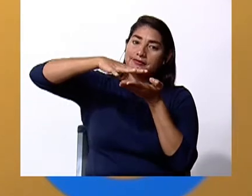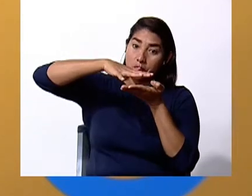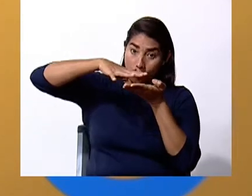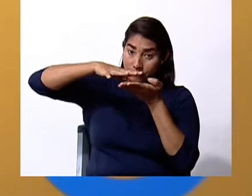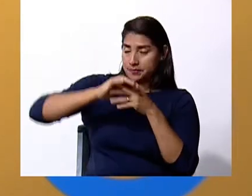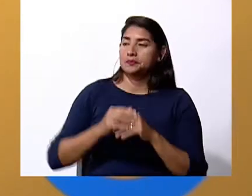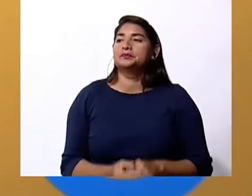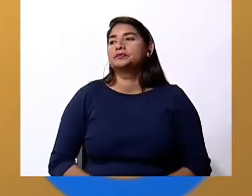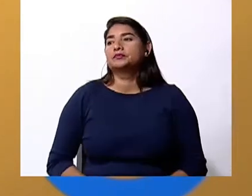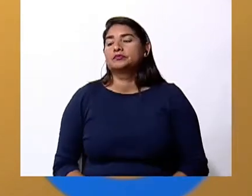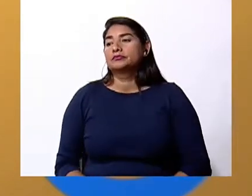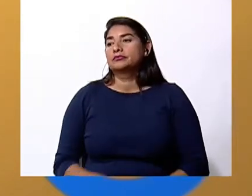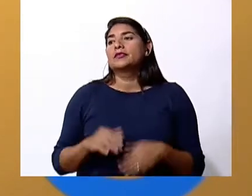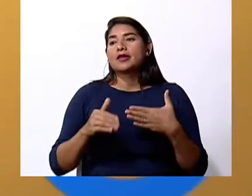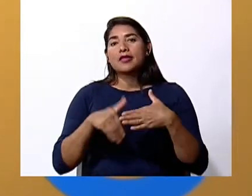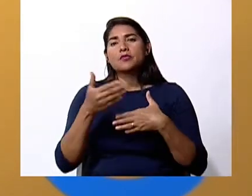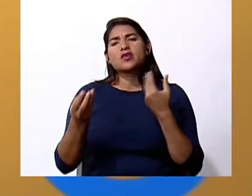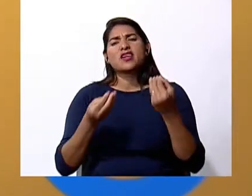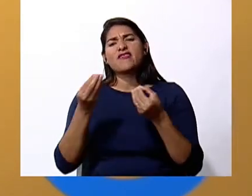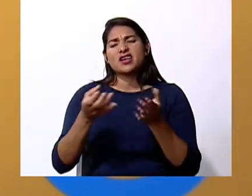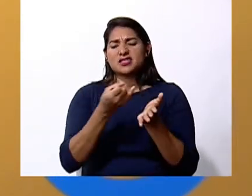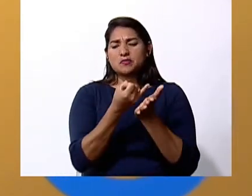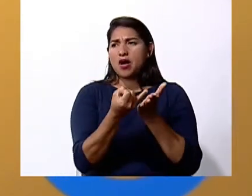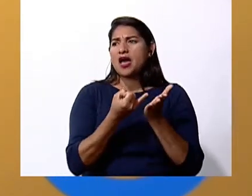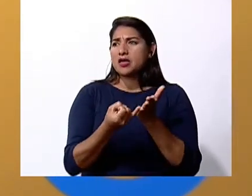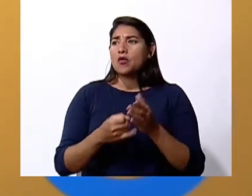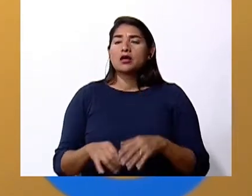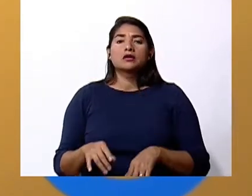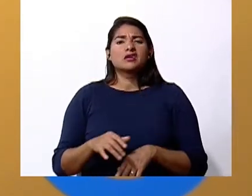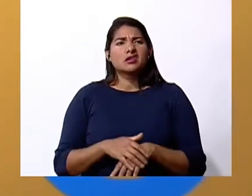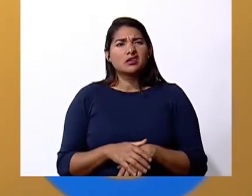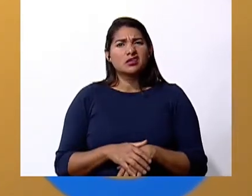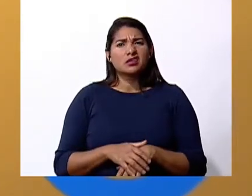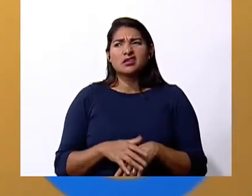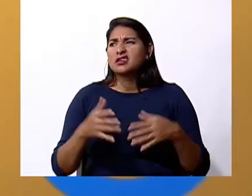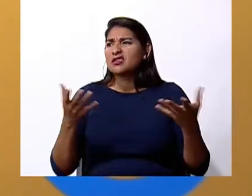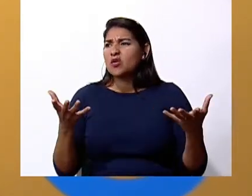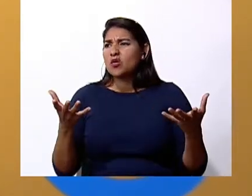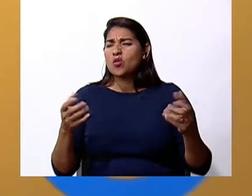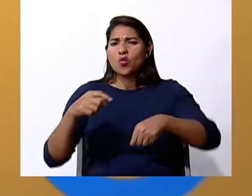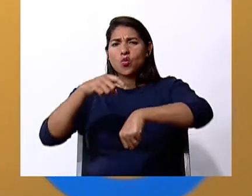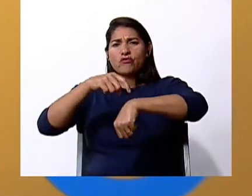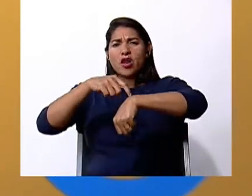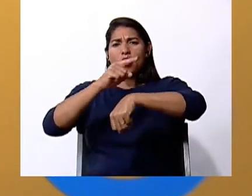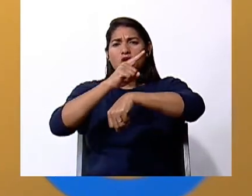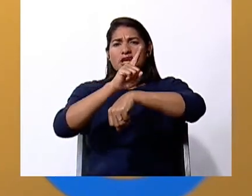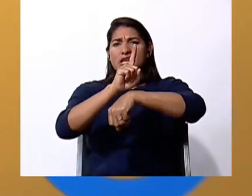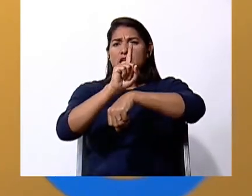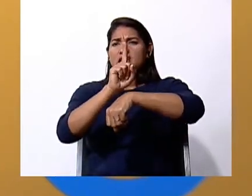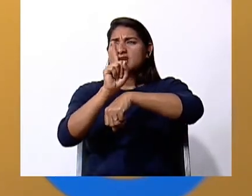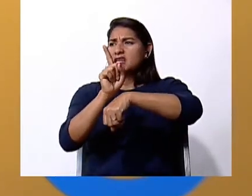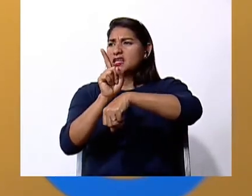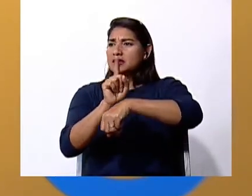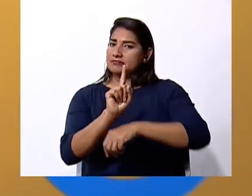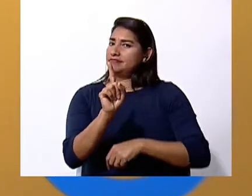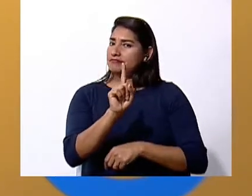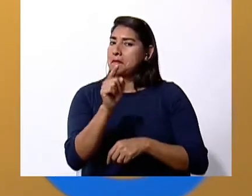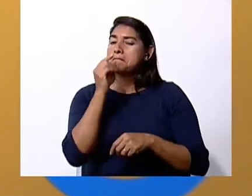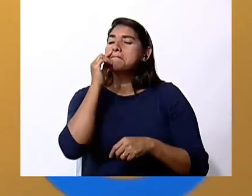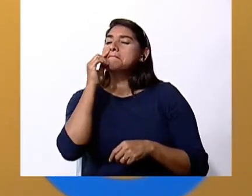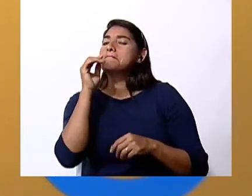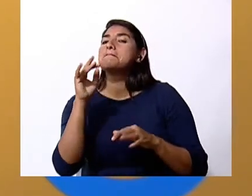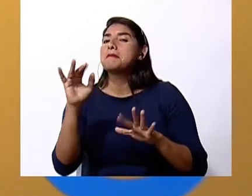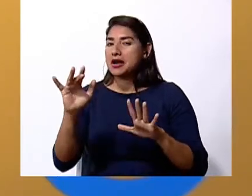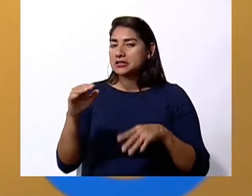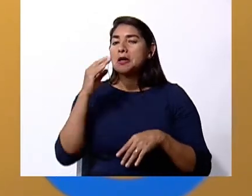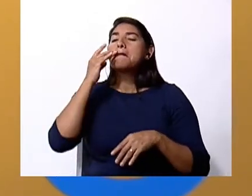Luego, de esto, van a dibujar unas agujas. ¿Profe, vamos a hacer un reloj? No, no, no, no es un reloj. Pero sí vamos